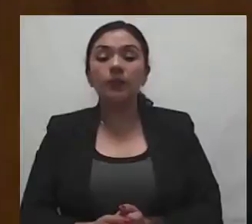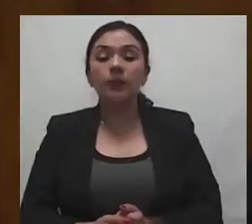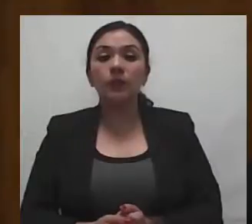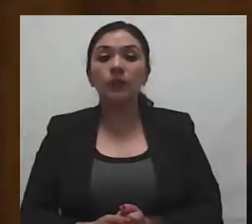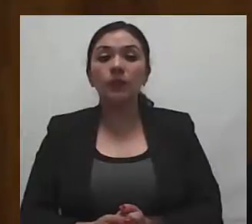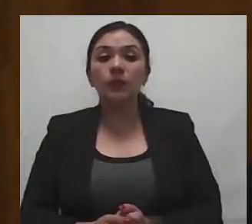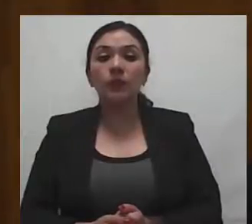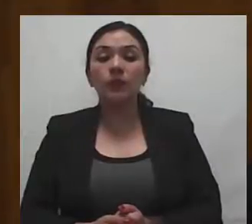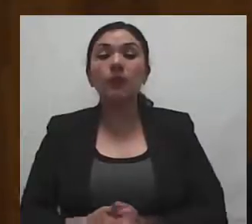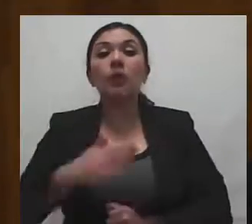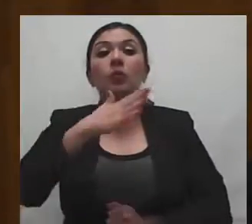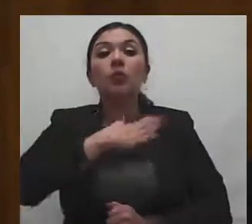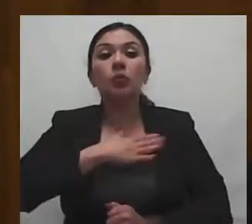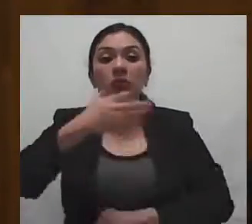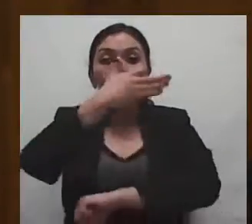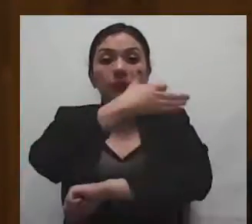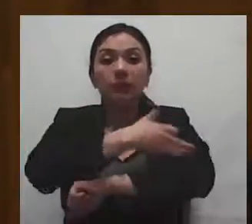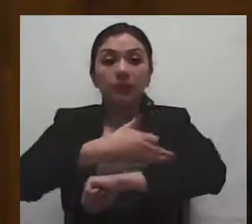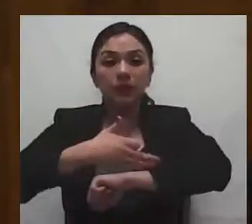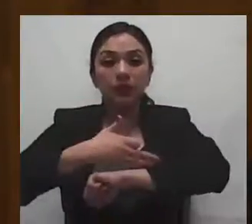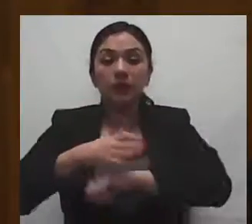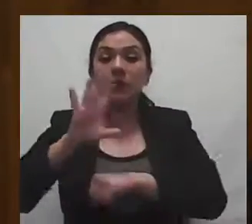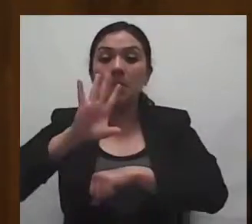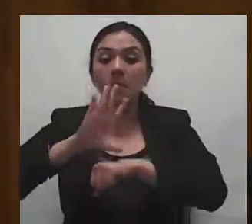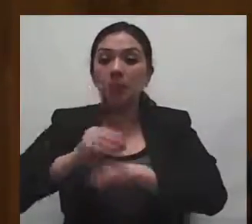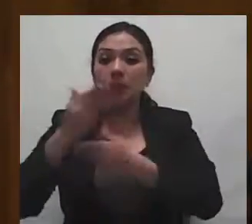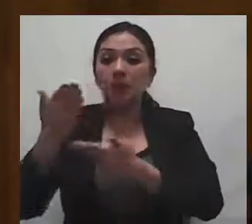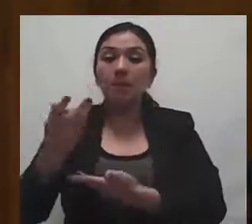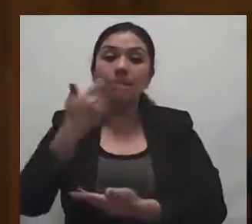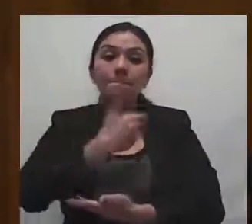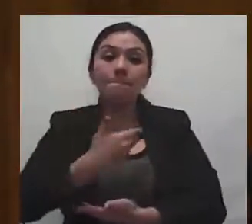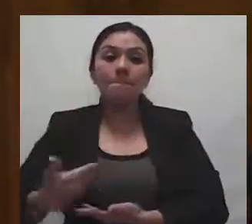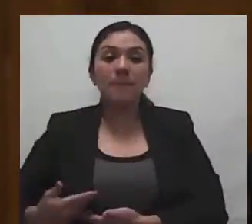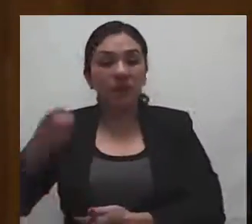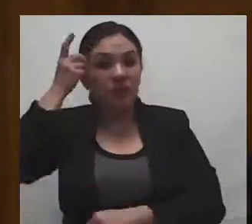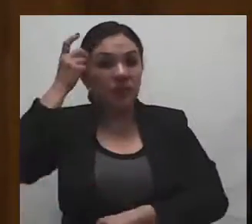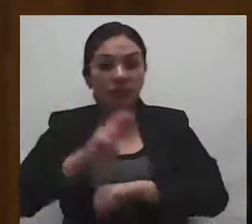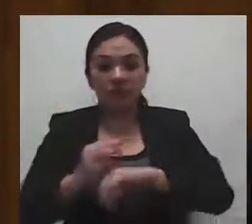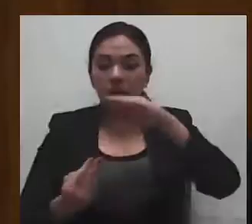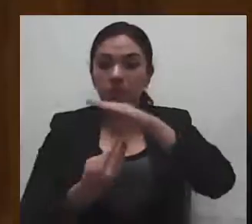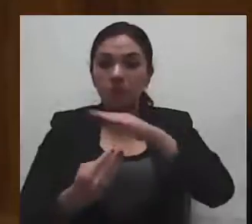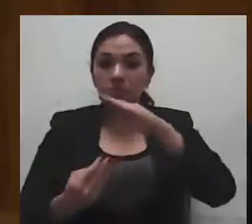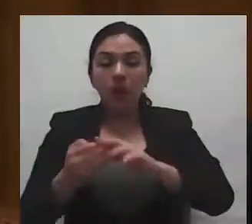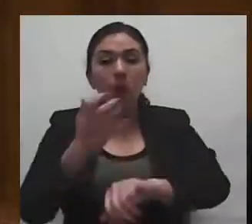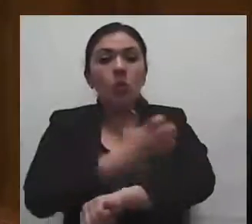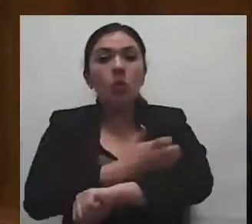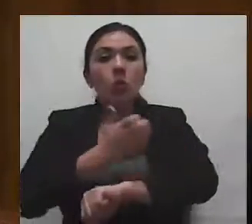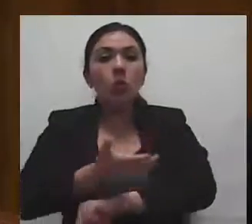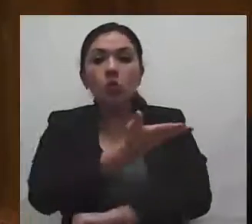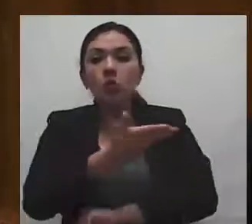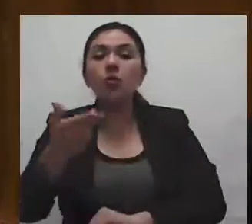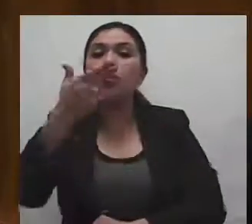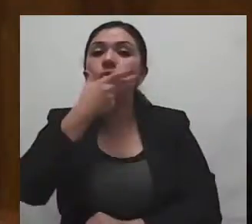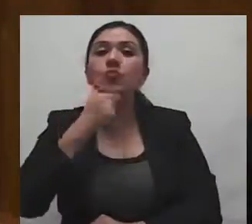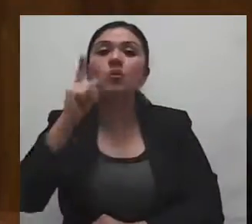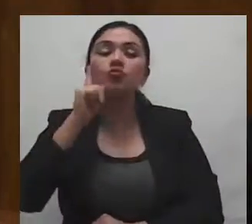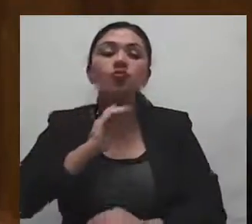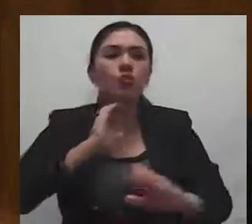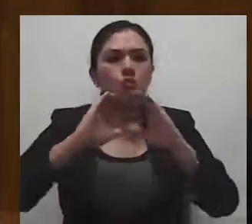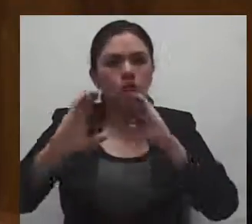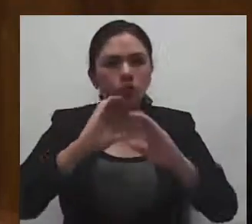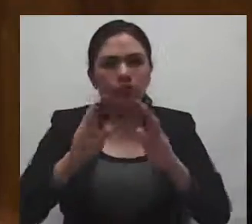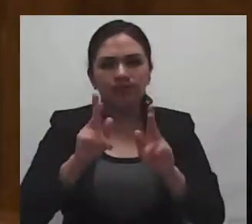Muy buenas tardes, con el permiso de la Presidenta de la Mesa Directiva, compañeras y compañeros de los medios de comunicación